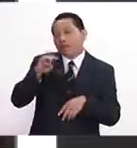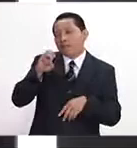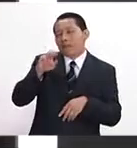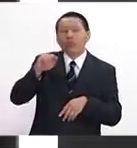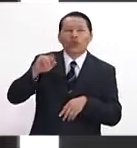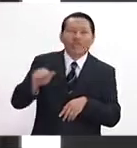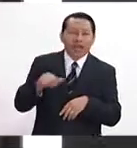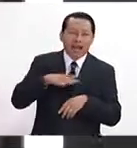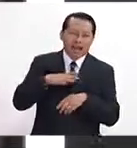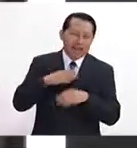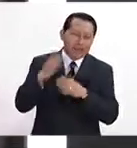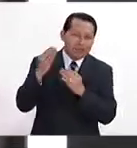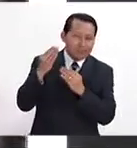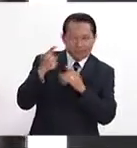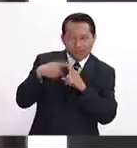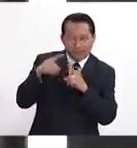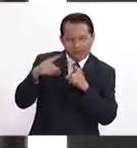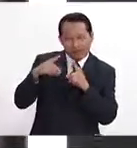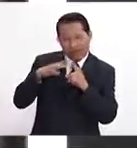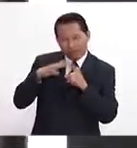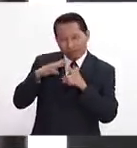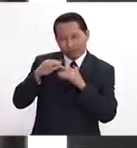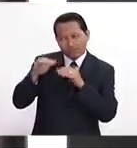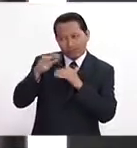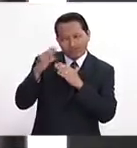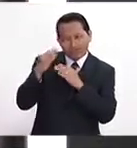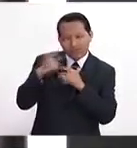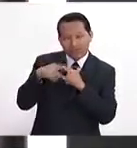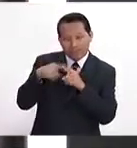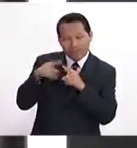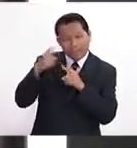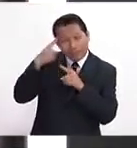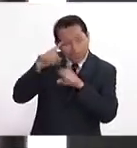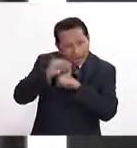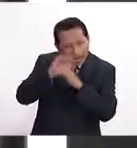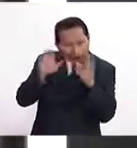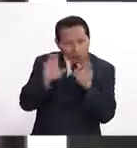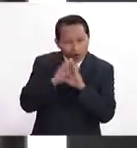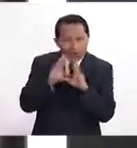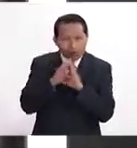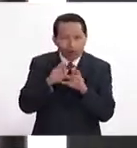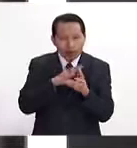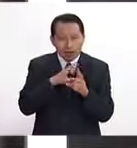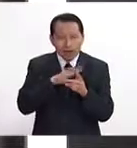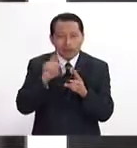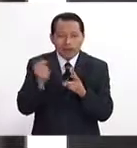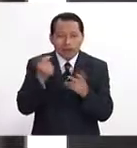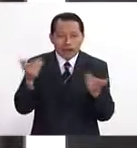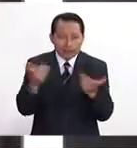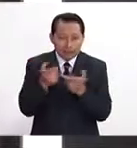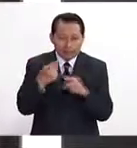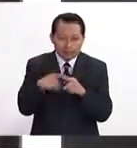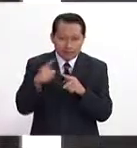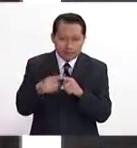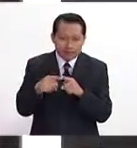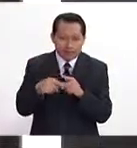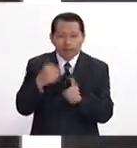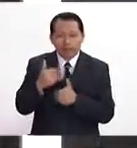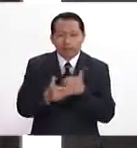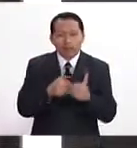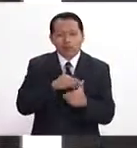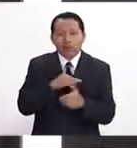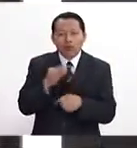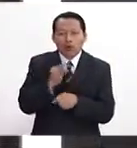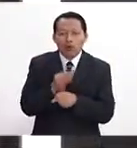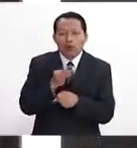afilar la empresa para que tengamos un muy claro ejemplo y aplicación de las tecnologías que estamos haciendo. Y con esto, digamos, estamos